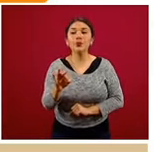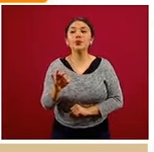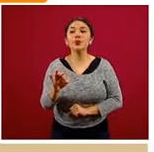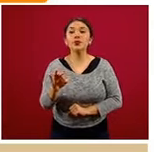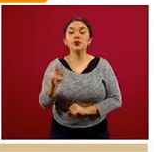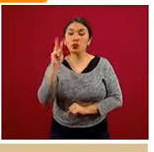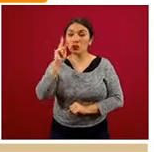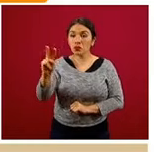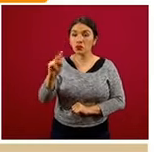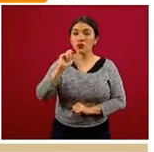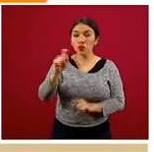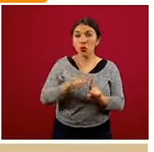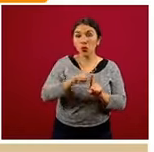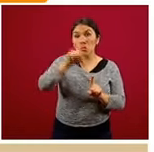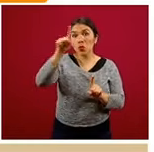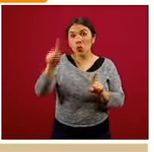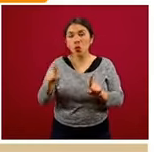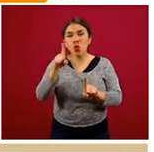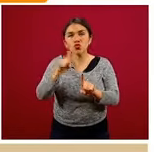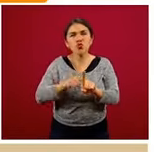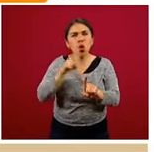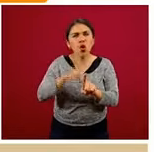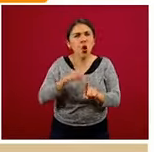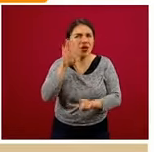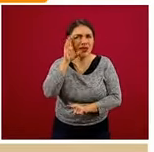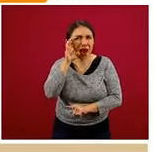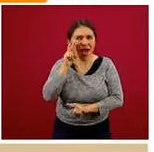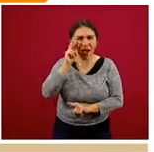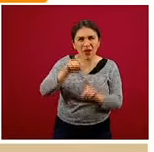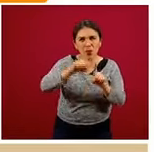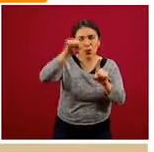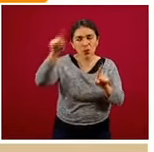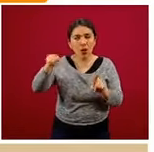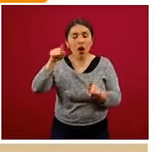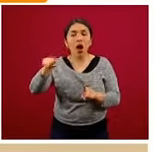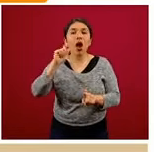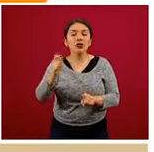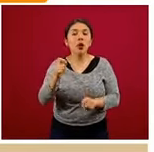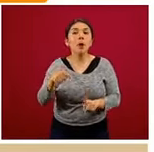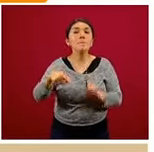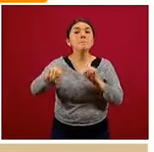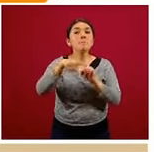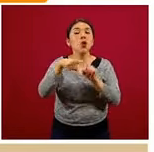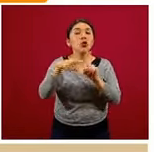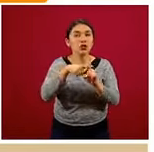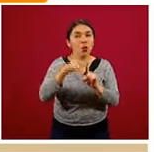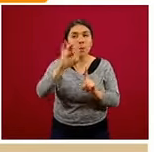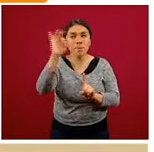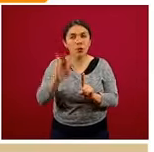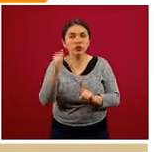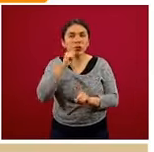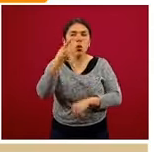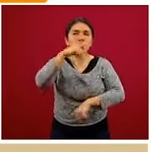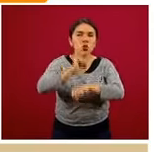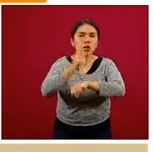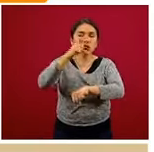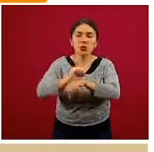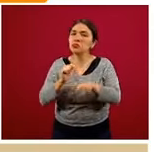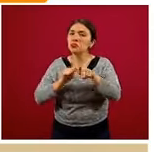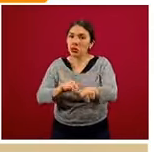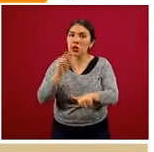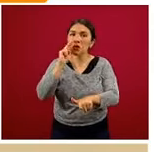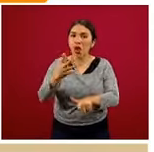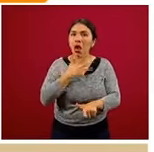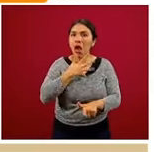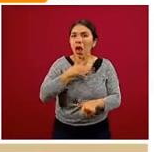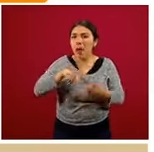Y si vemos la curva de color naranja, que es precisamente el porcentaje de positividad para cada semana, continuamos